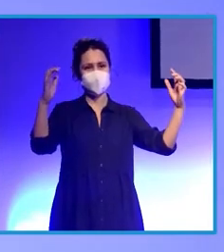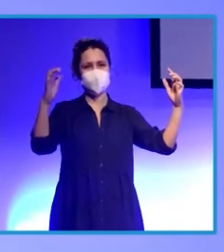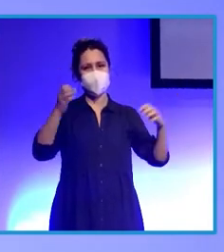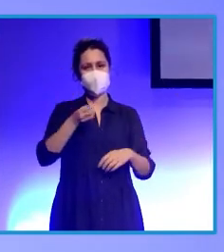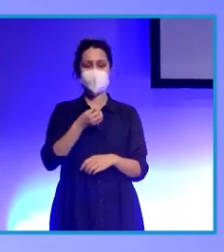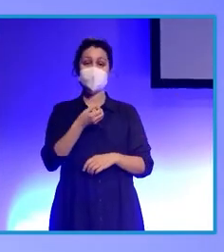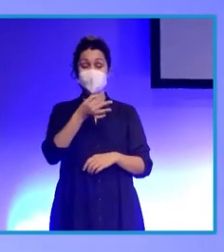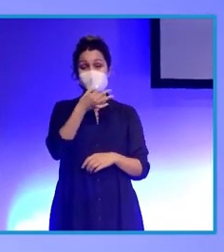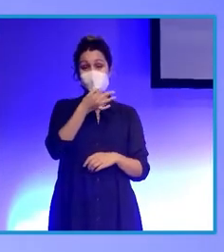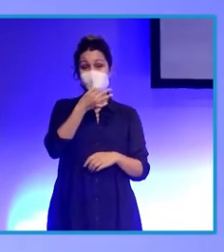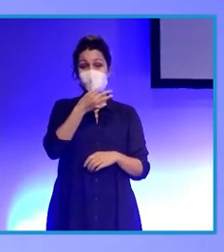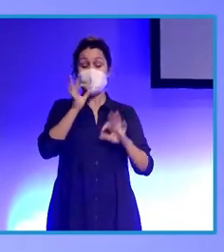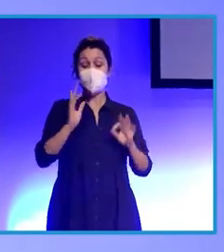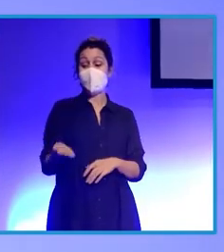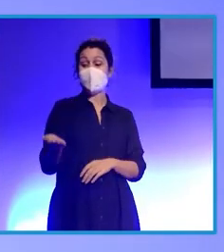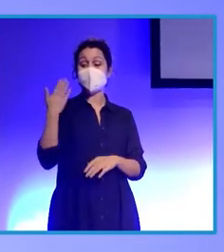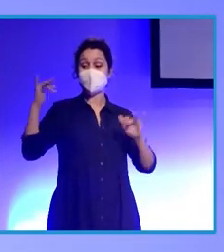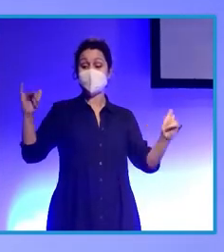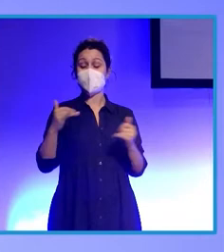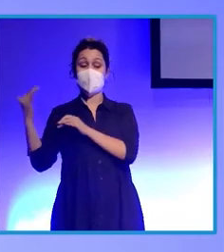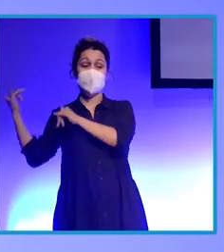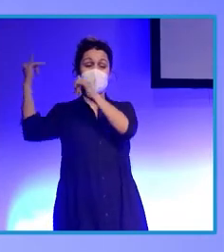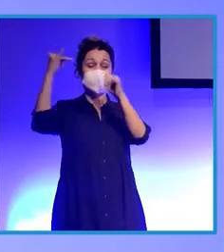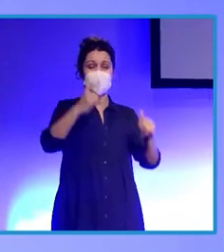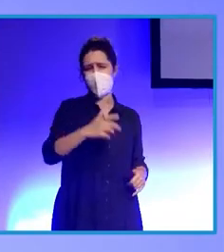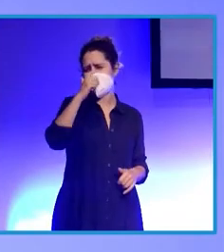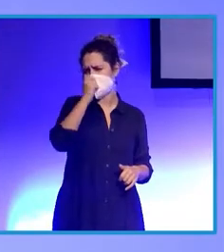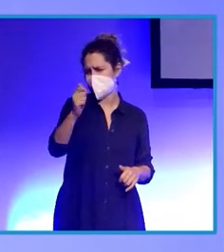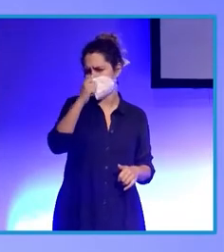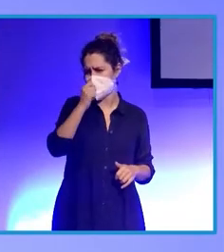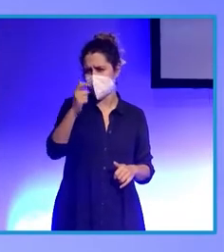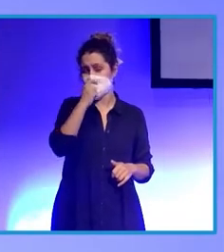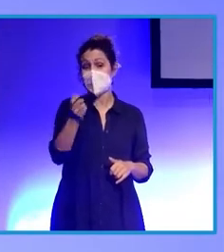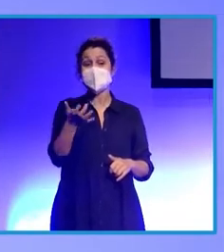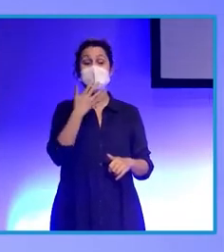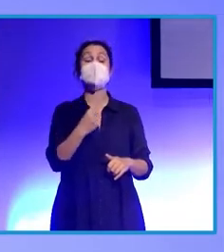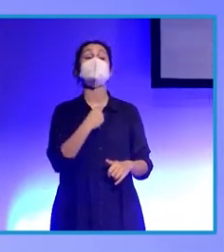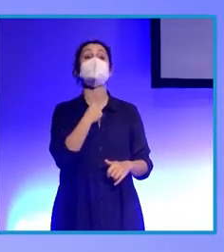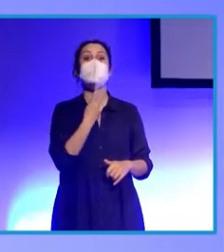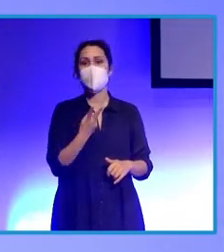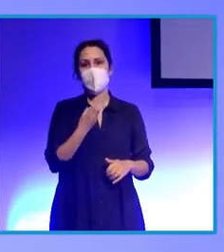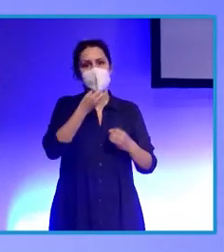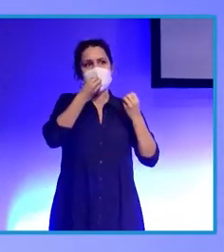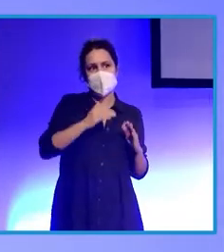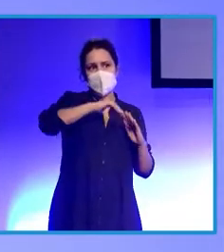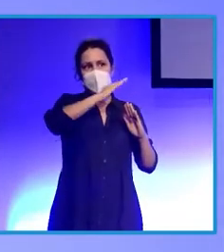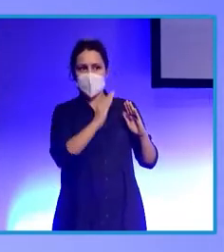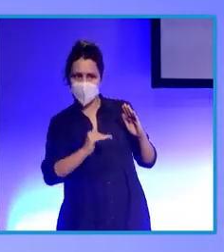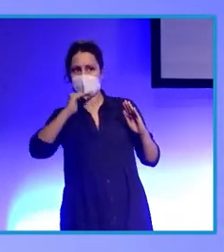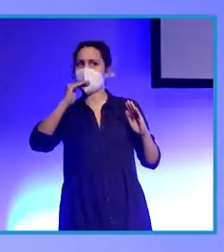aterricé en Tenerife con un gripazo descomunal, por si mi voz no da todo lo que esperamos.